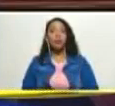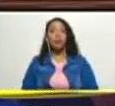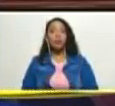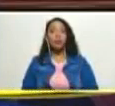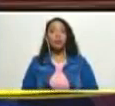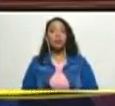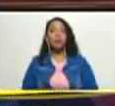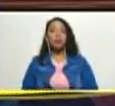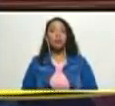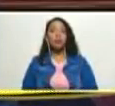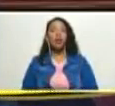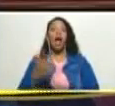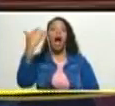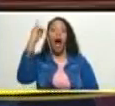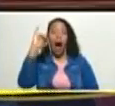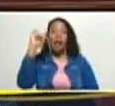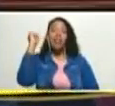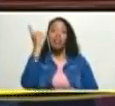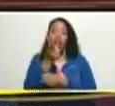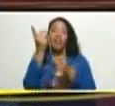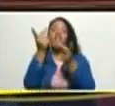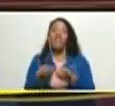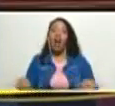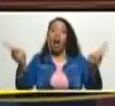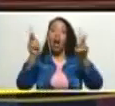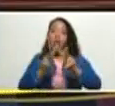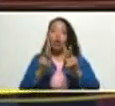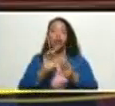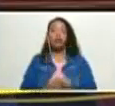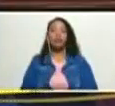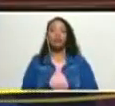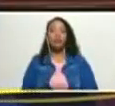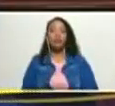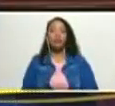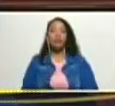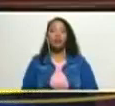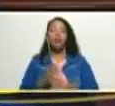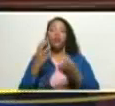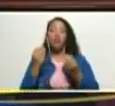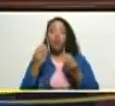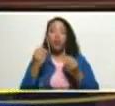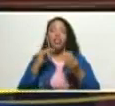que hay que valorar que hay que significar